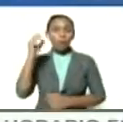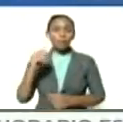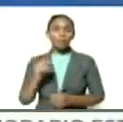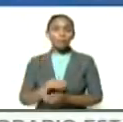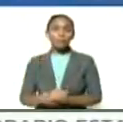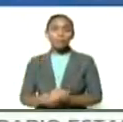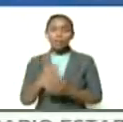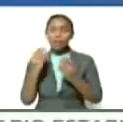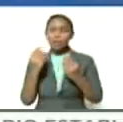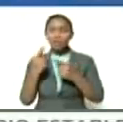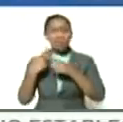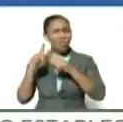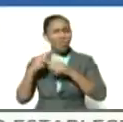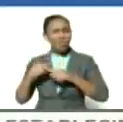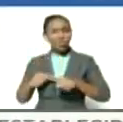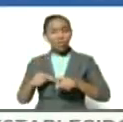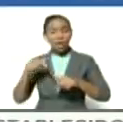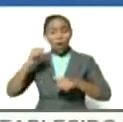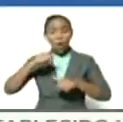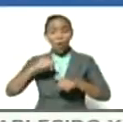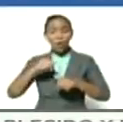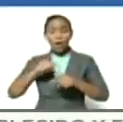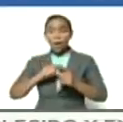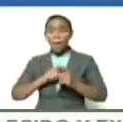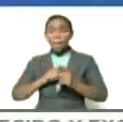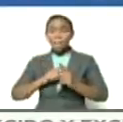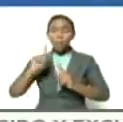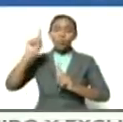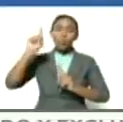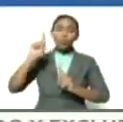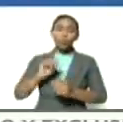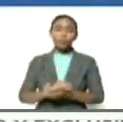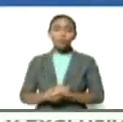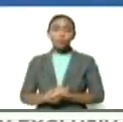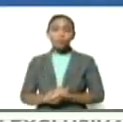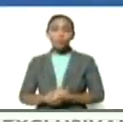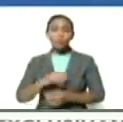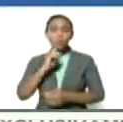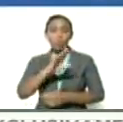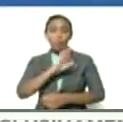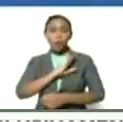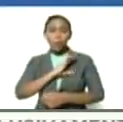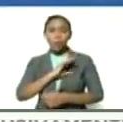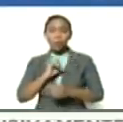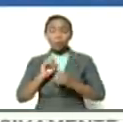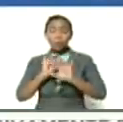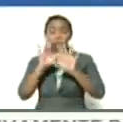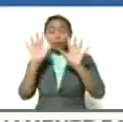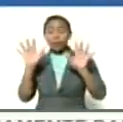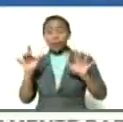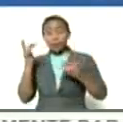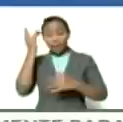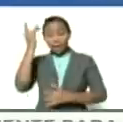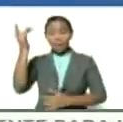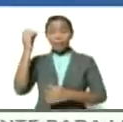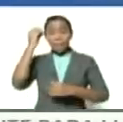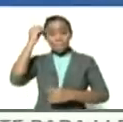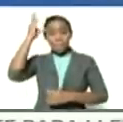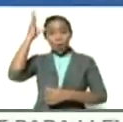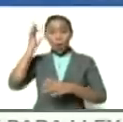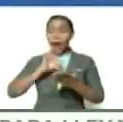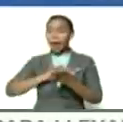otros que despuntaron por su arrojo su brillo su inteligencia su capacidad